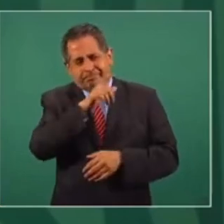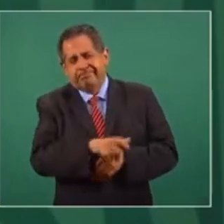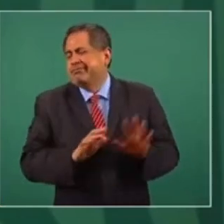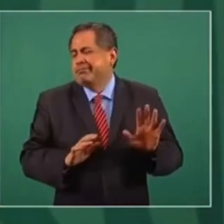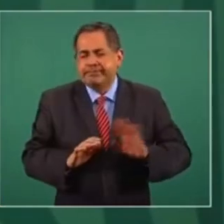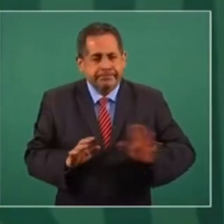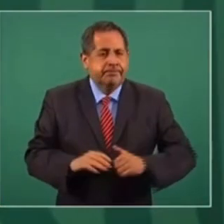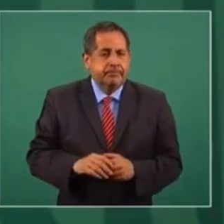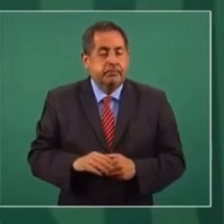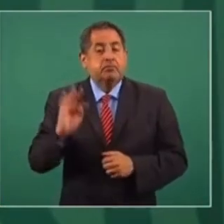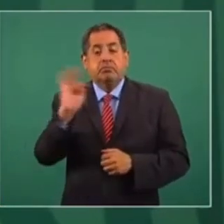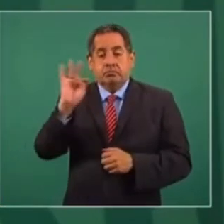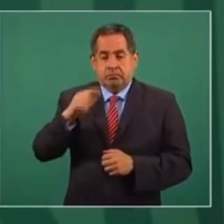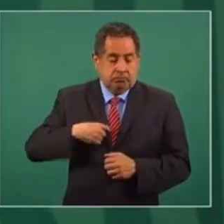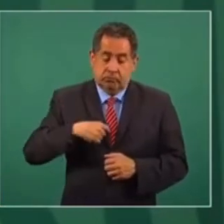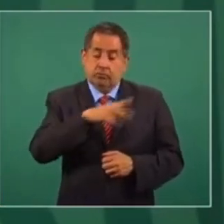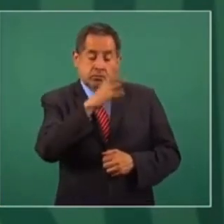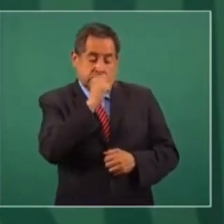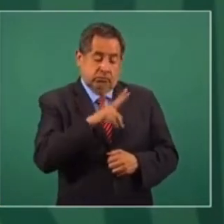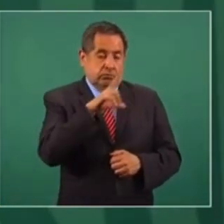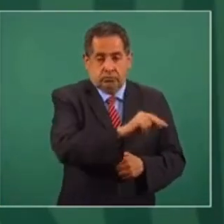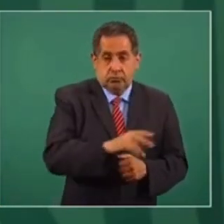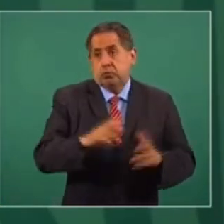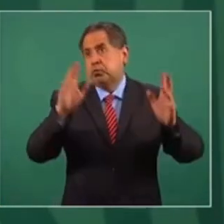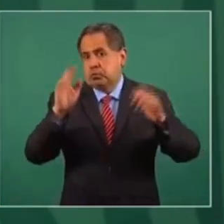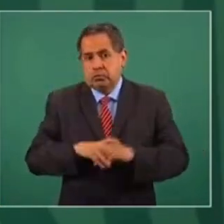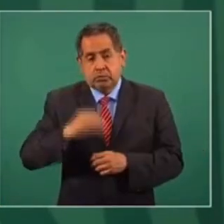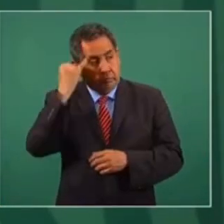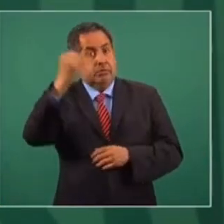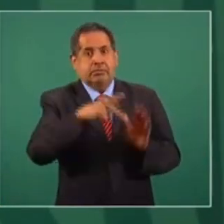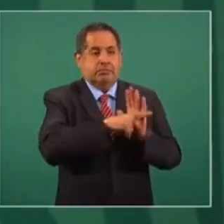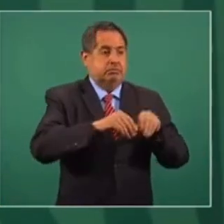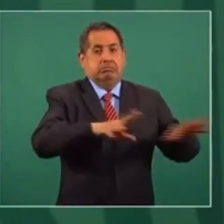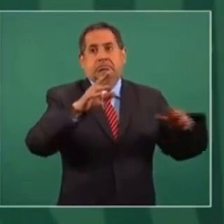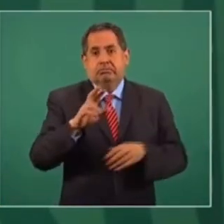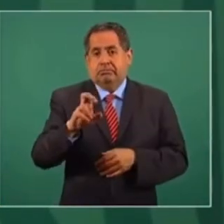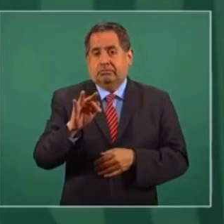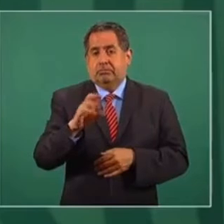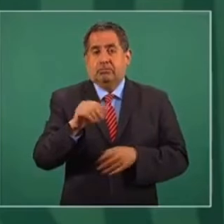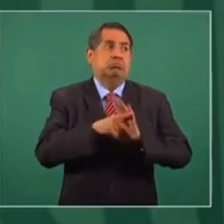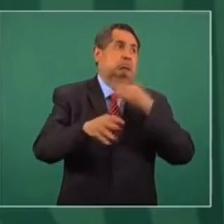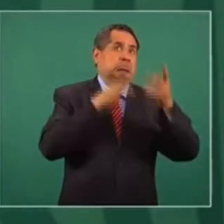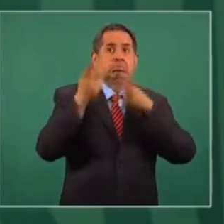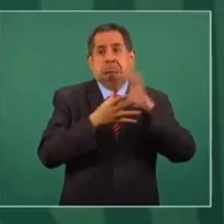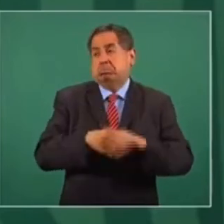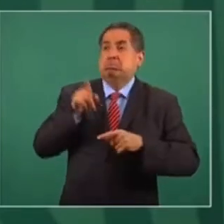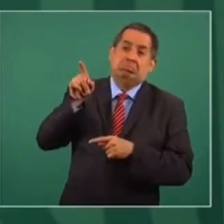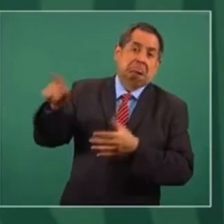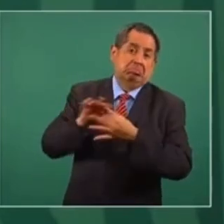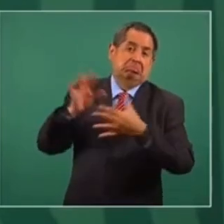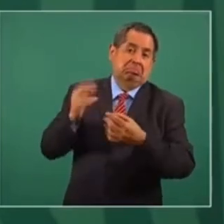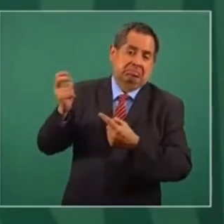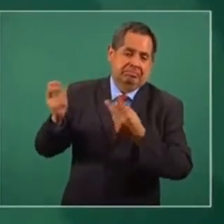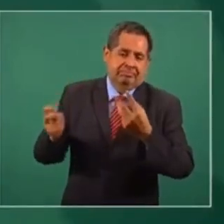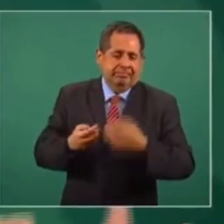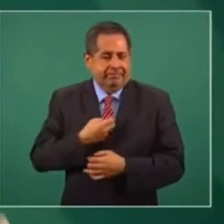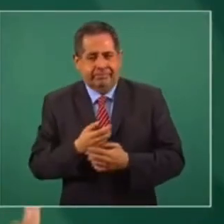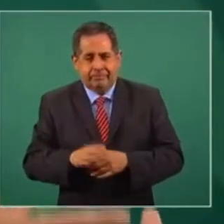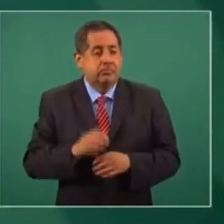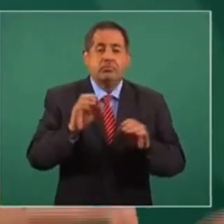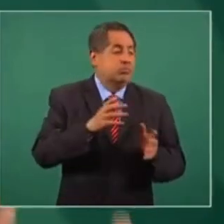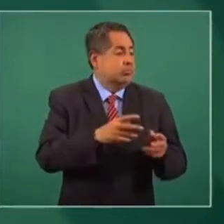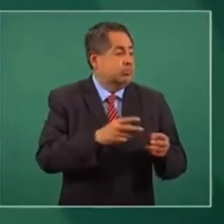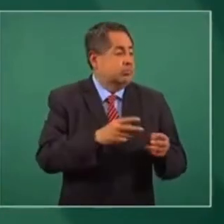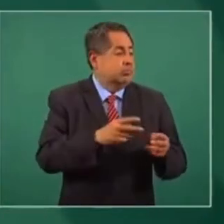Si nosotros decimos no se puede, imagínense la reforma, lo que estaría diciendo. Los